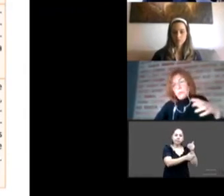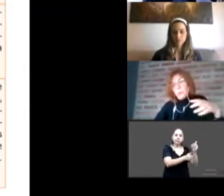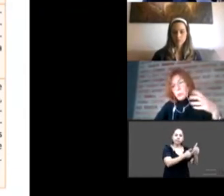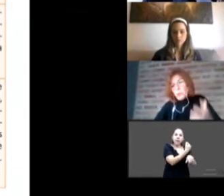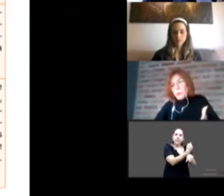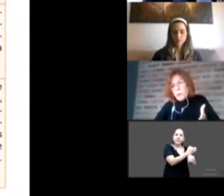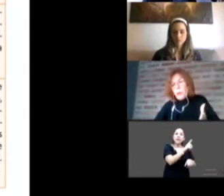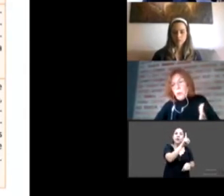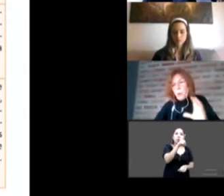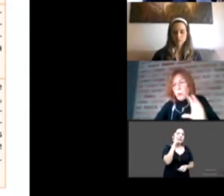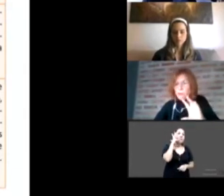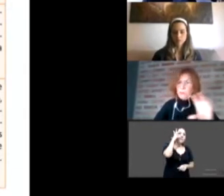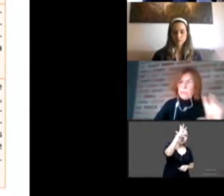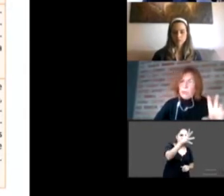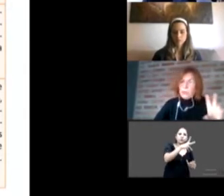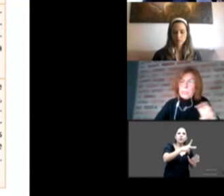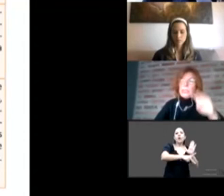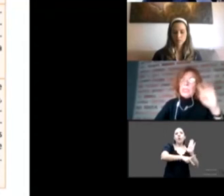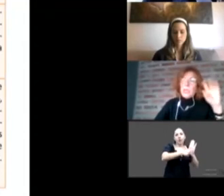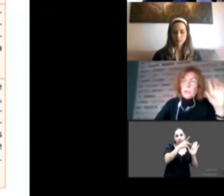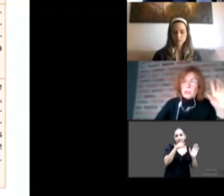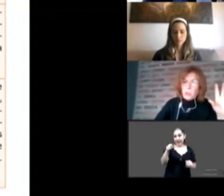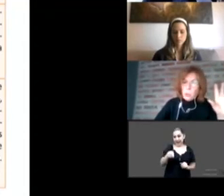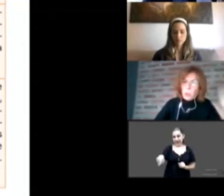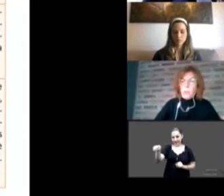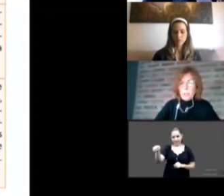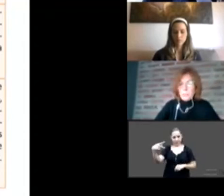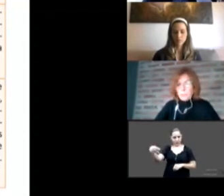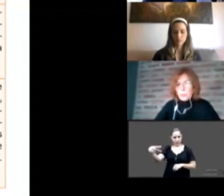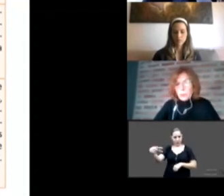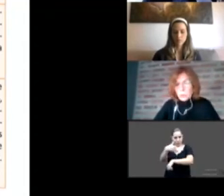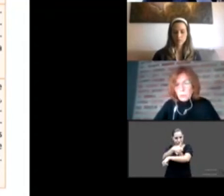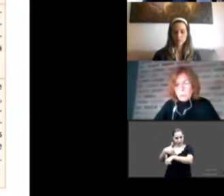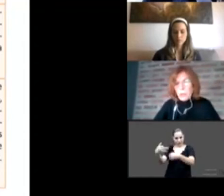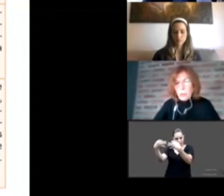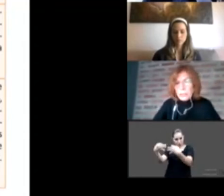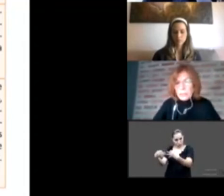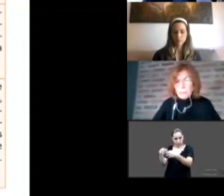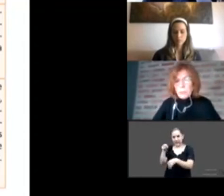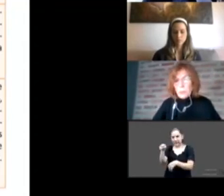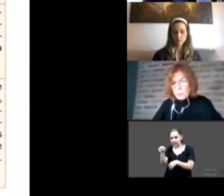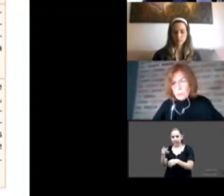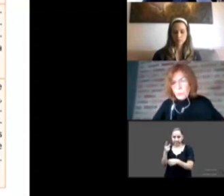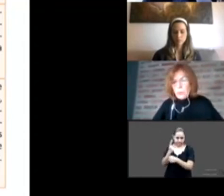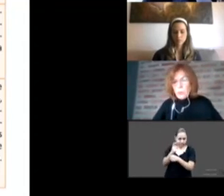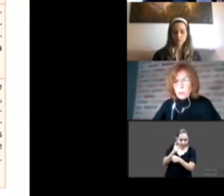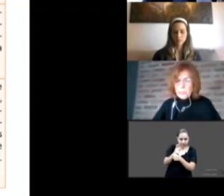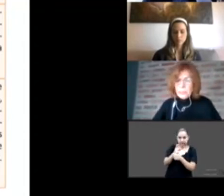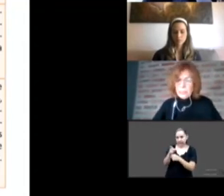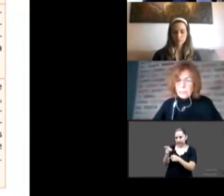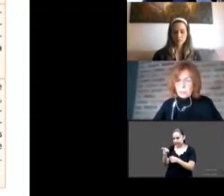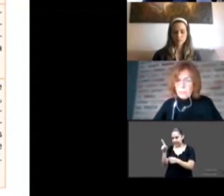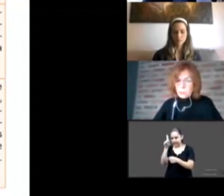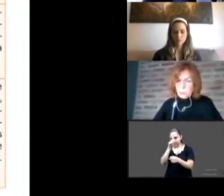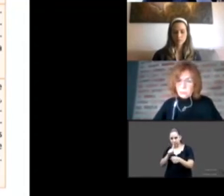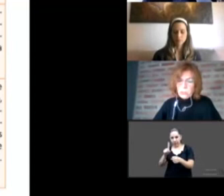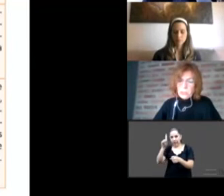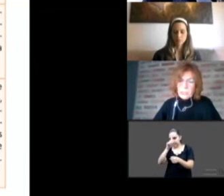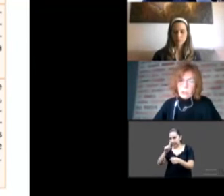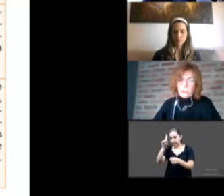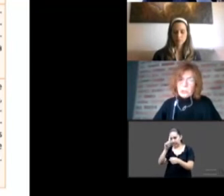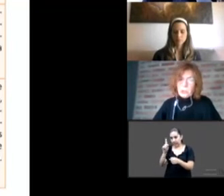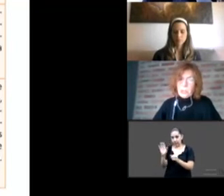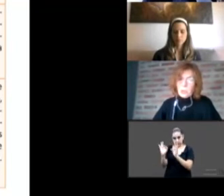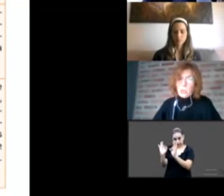casos, cuando hay un trabajo con la familia de origen, los chicos vuelven a su familia de origen, cuando ésta ha podido retomar sus